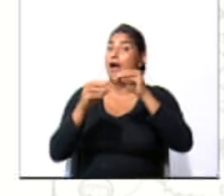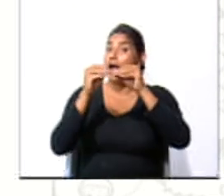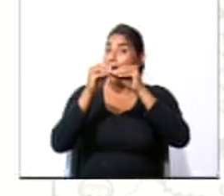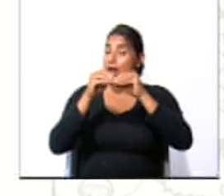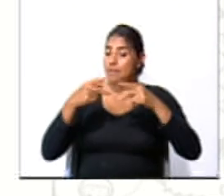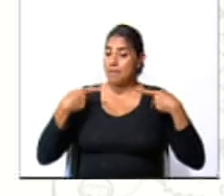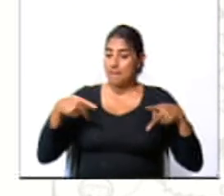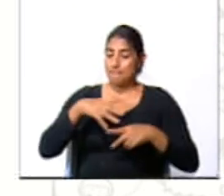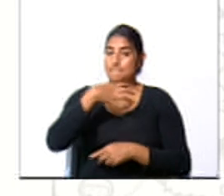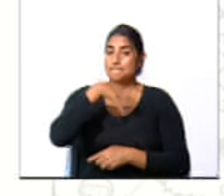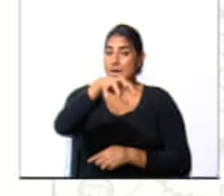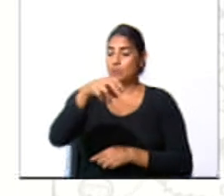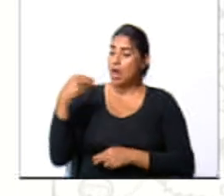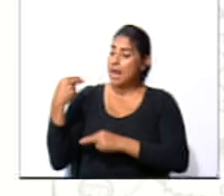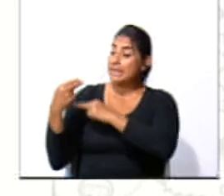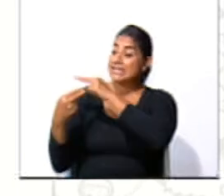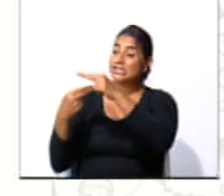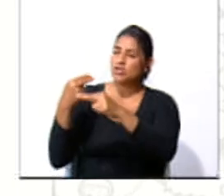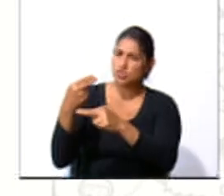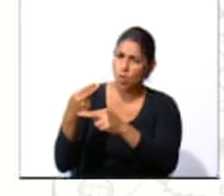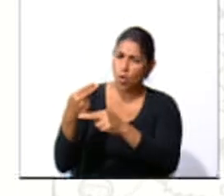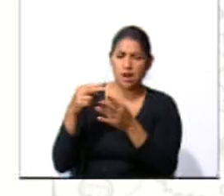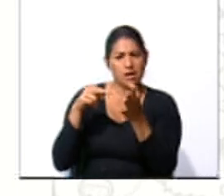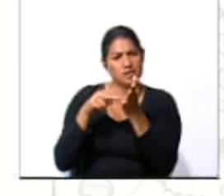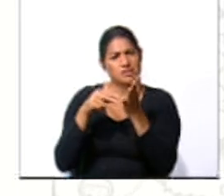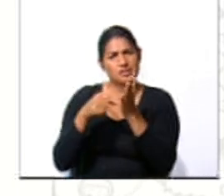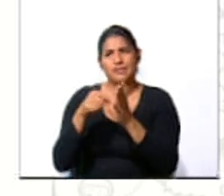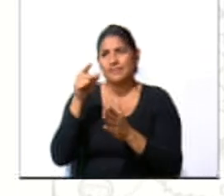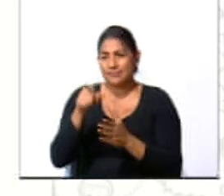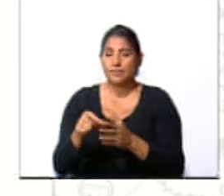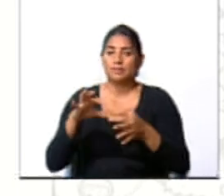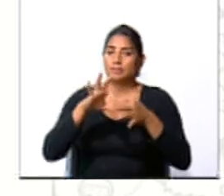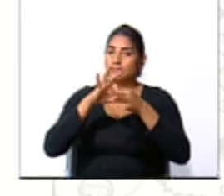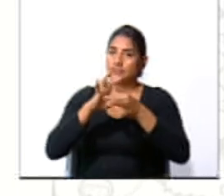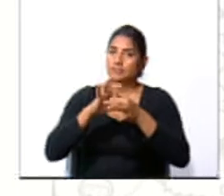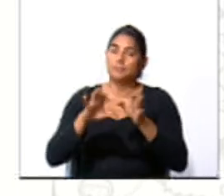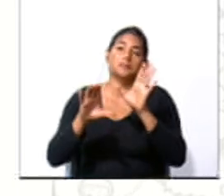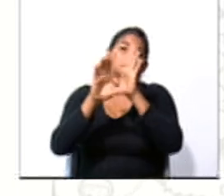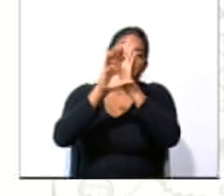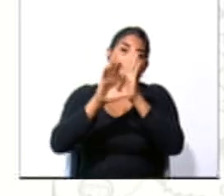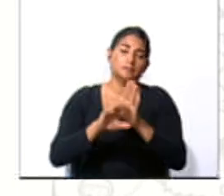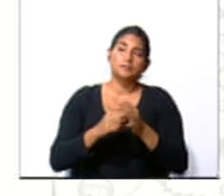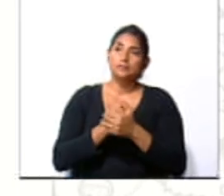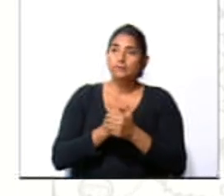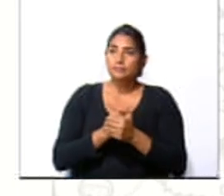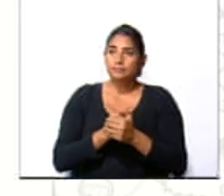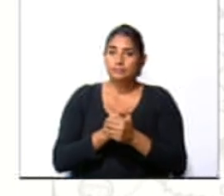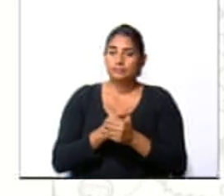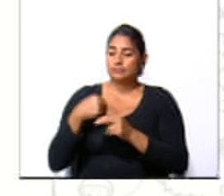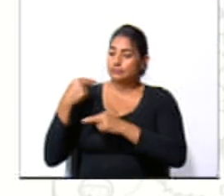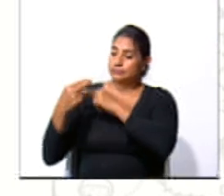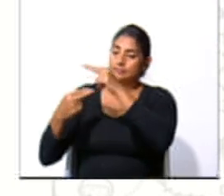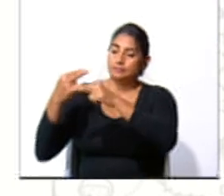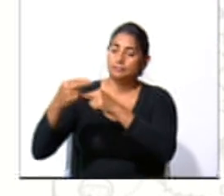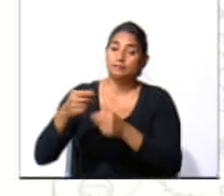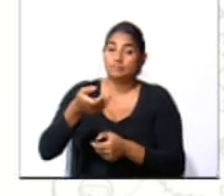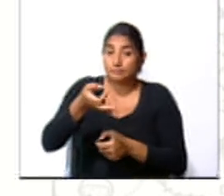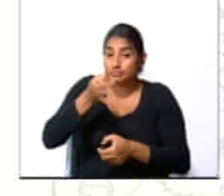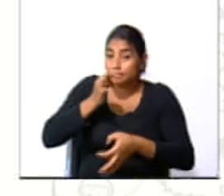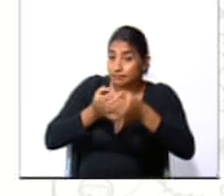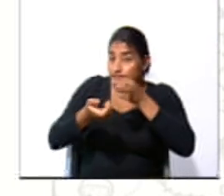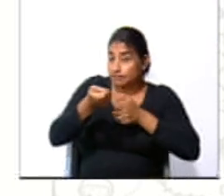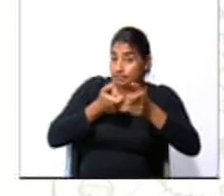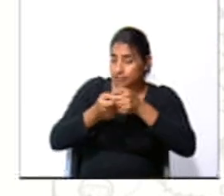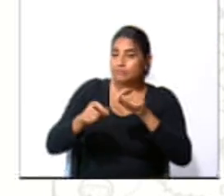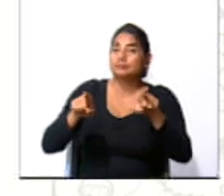patrimonio histórico. ¿Qué quiere decir esto? Bueno, que están ligados, por ejemplo, a la historia del café y